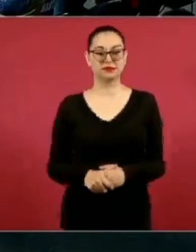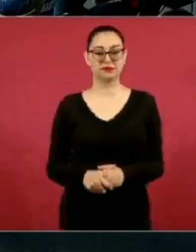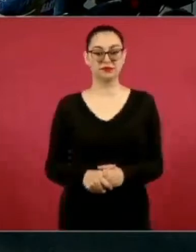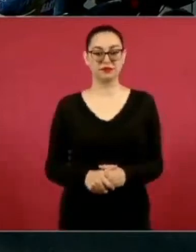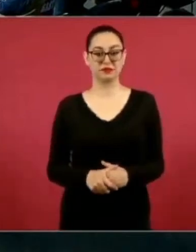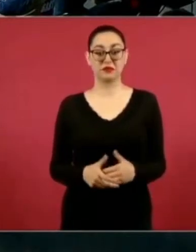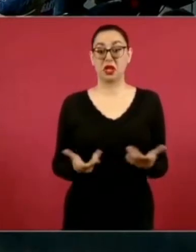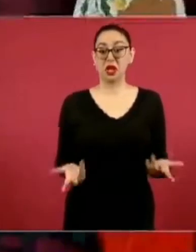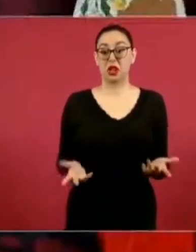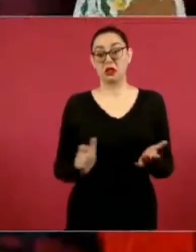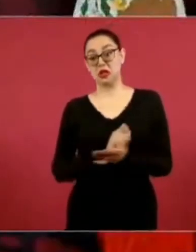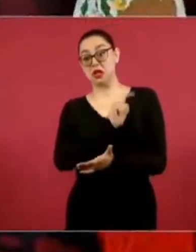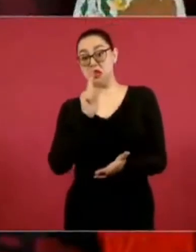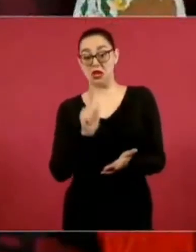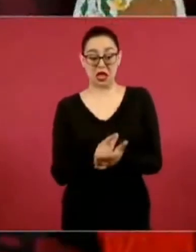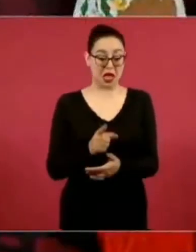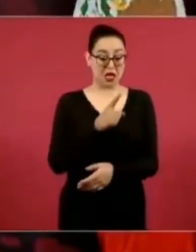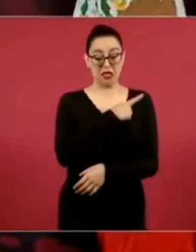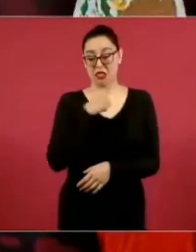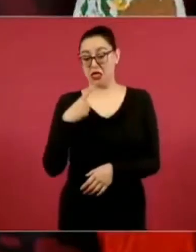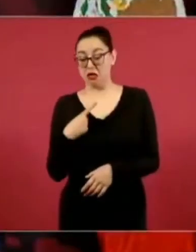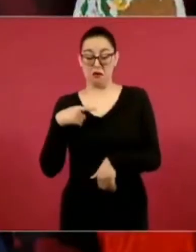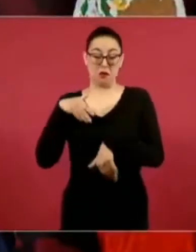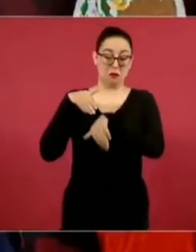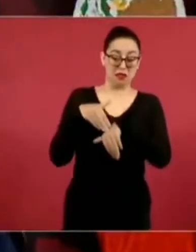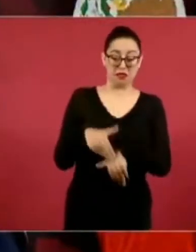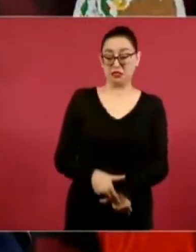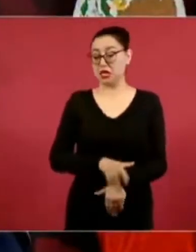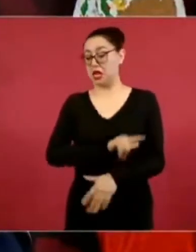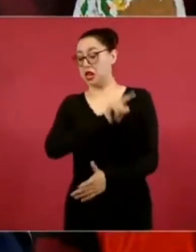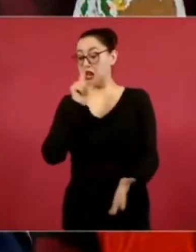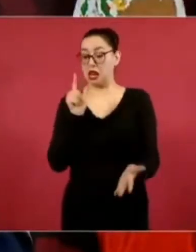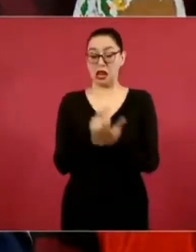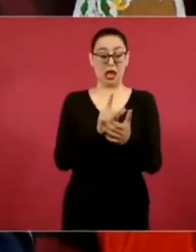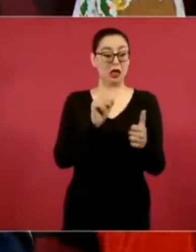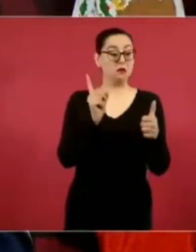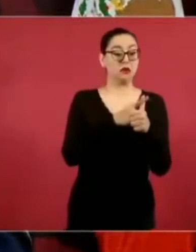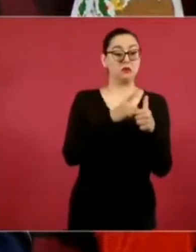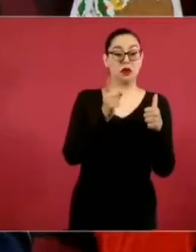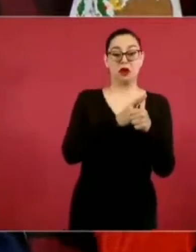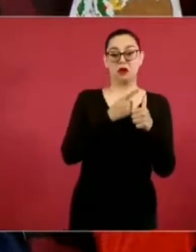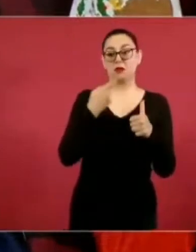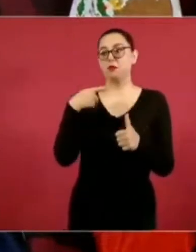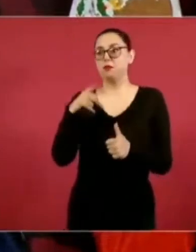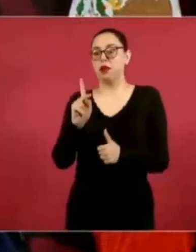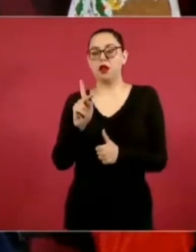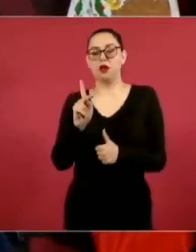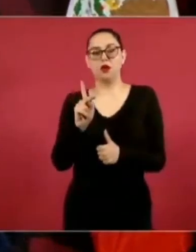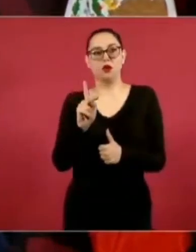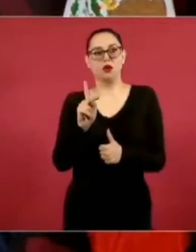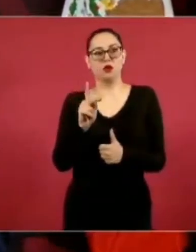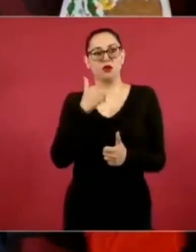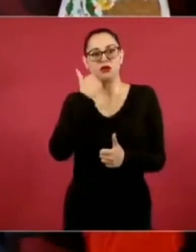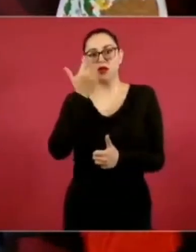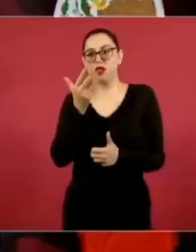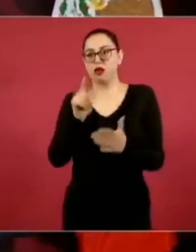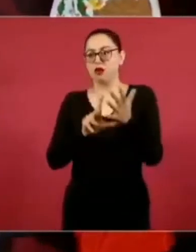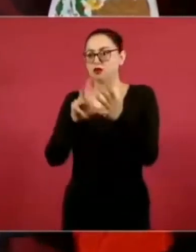Estado de derecho y lo que busquen es mantener un Estado de chueco